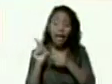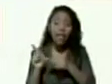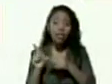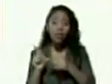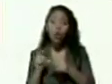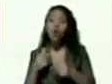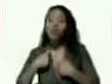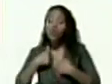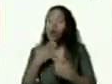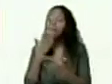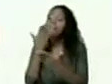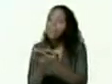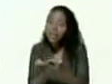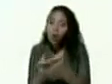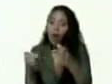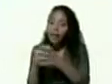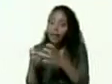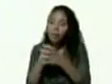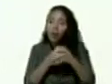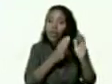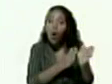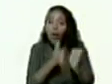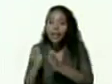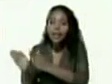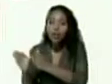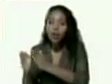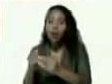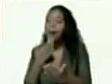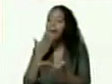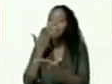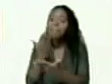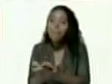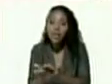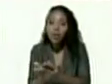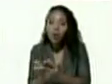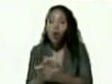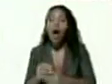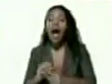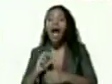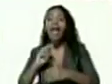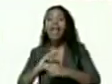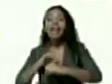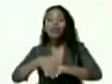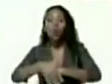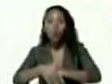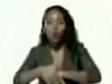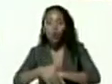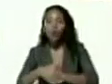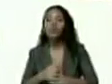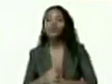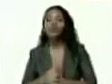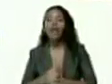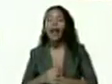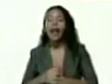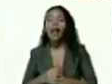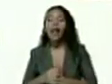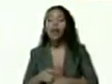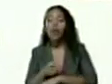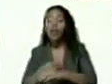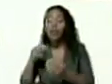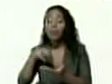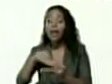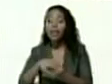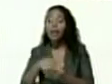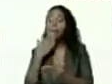pido al equipo de organización le pido a Héctor equipo de ideología le pido a Tania Díaz